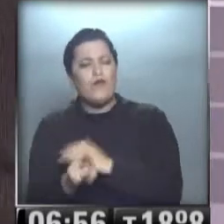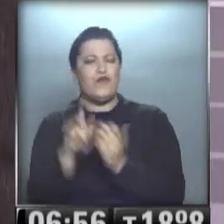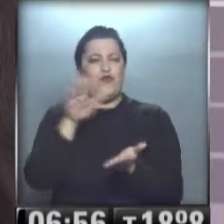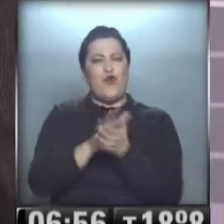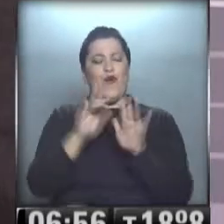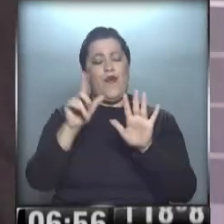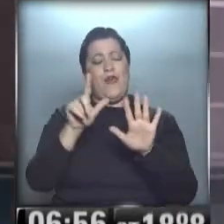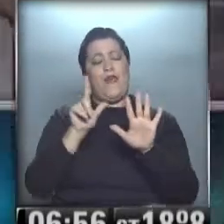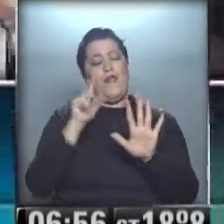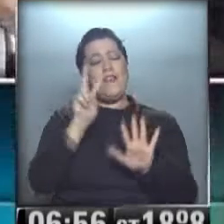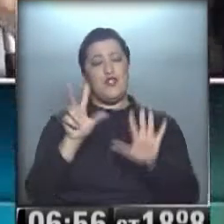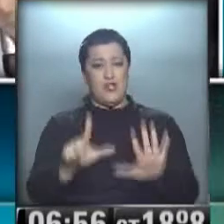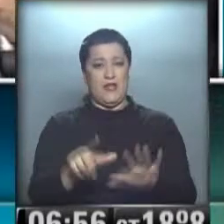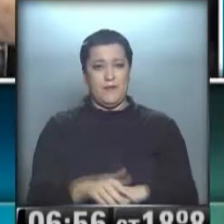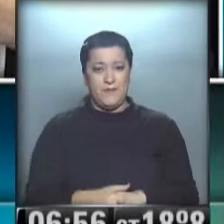de Visión 7.